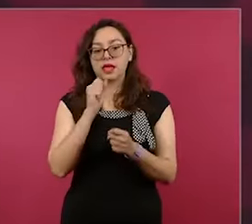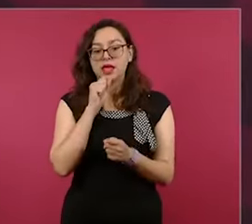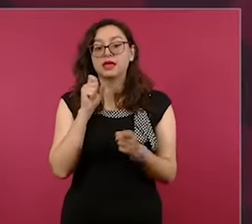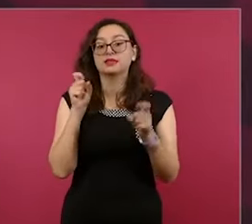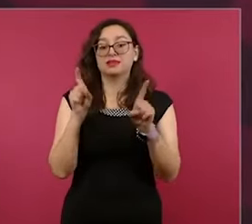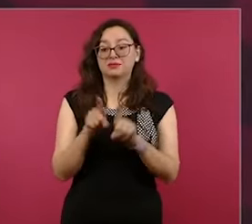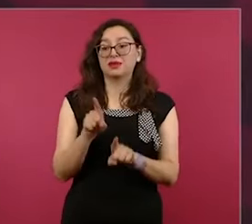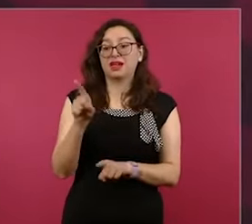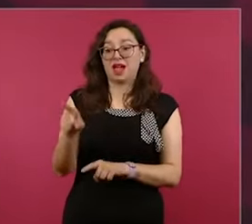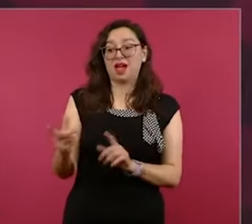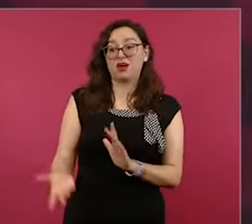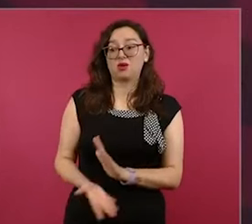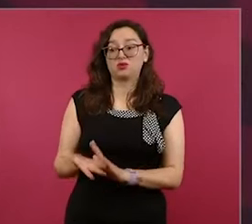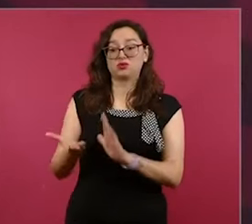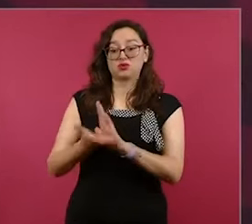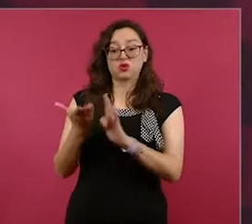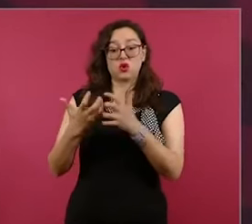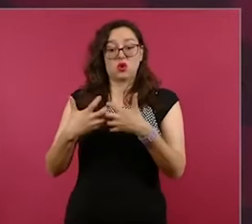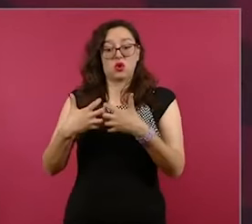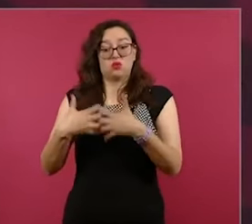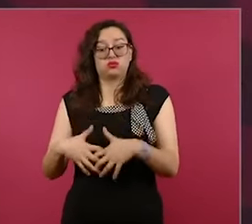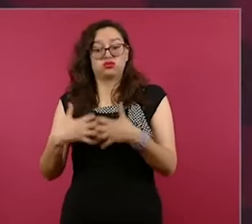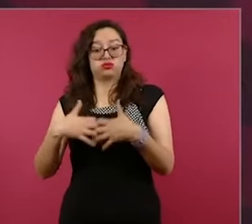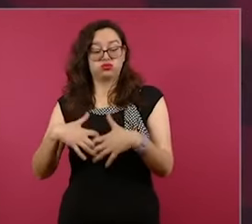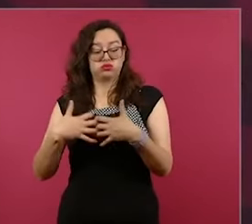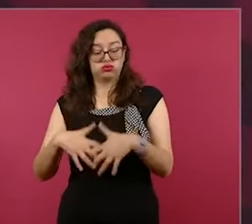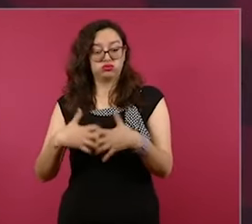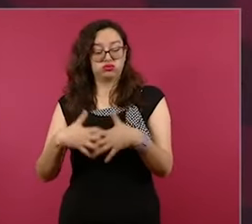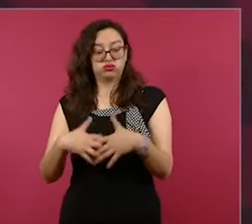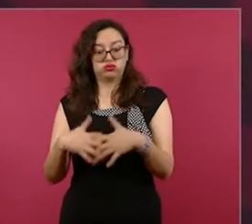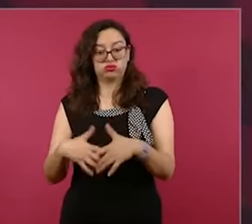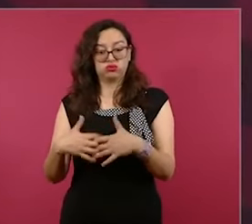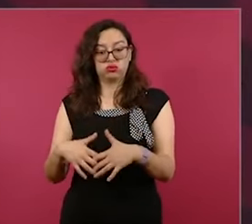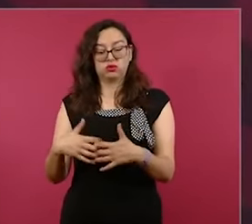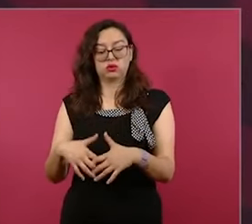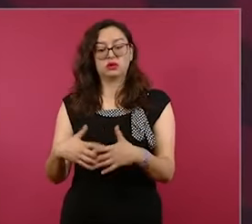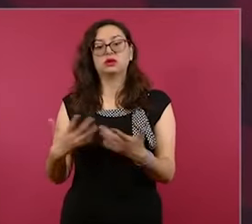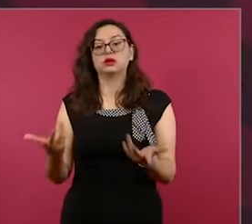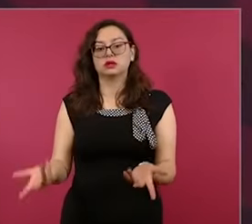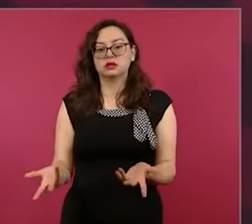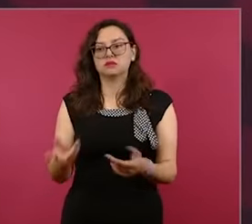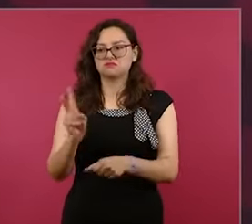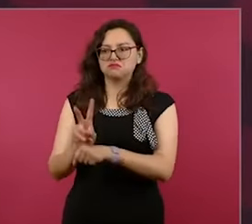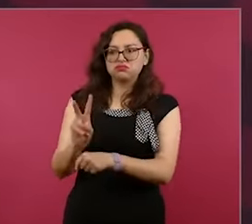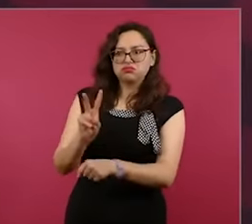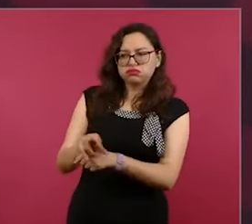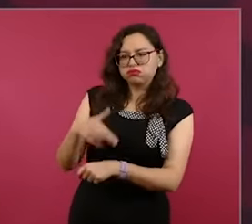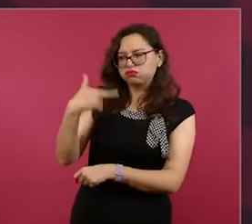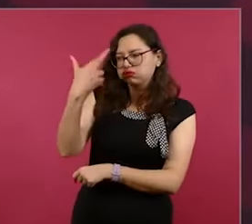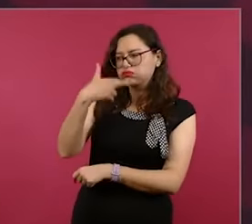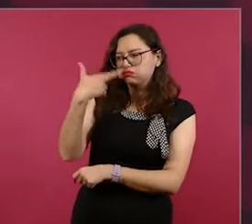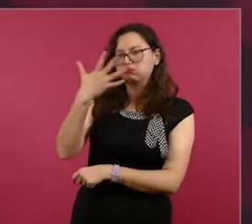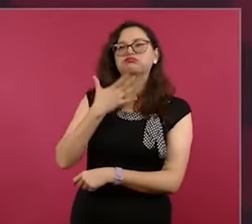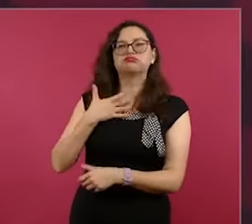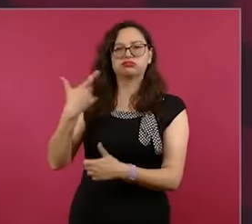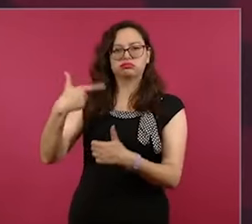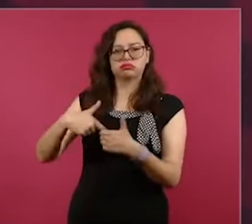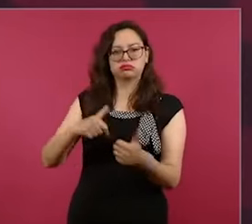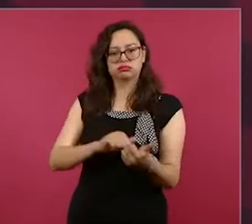coquizadora que estamos haciendo en Salina Cruz, vamos a supervisar una planta